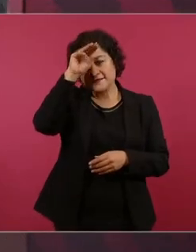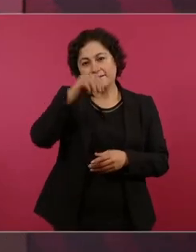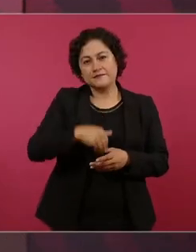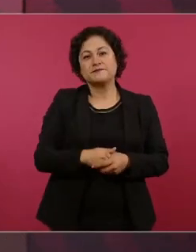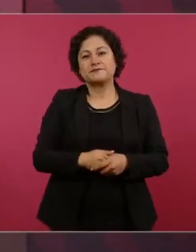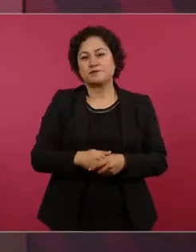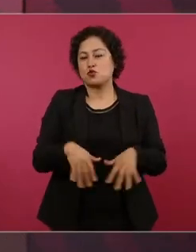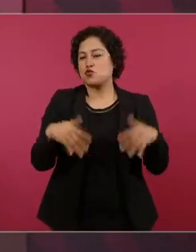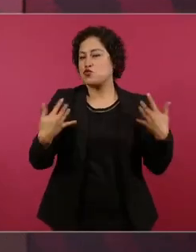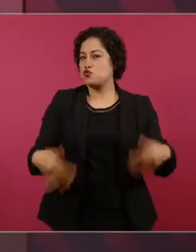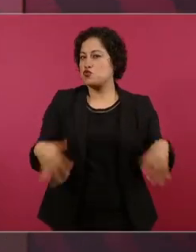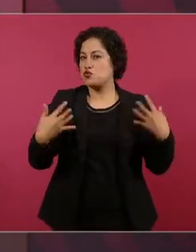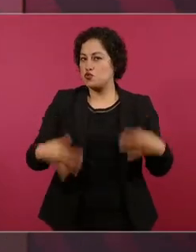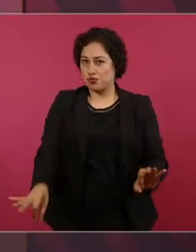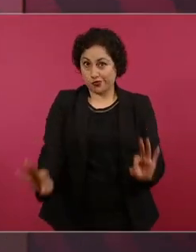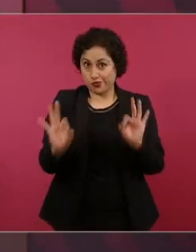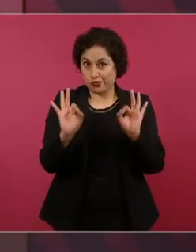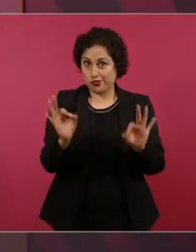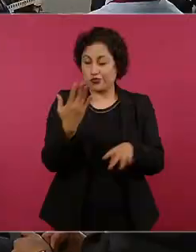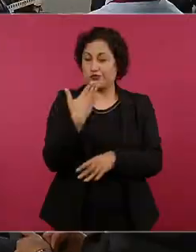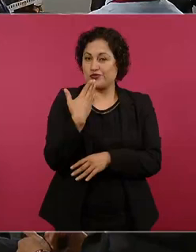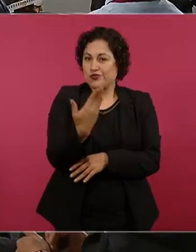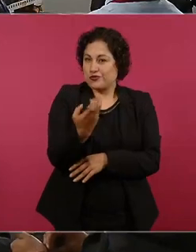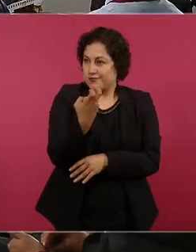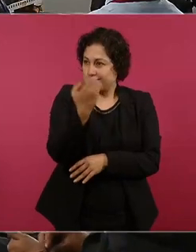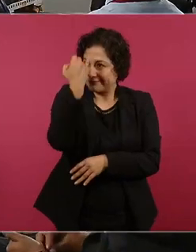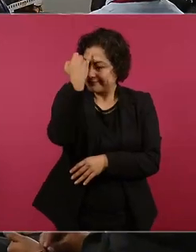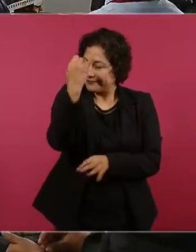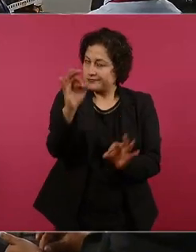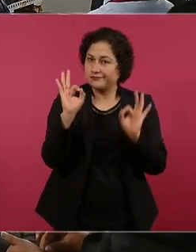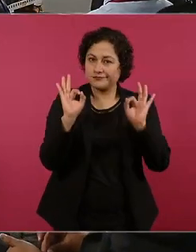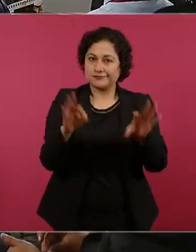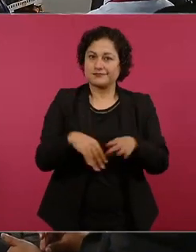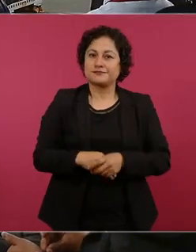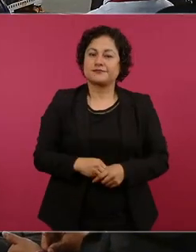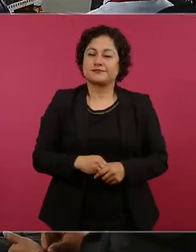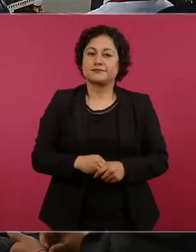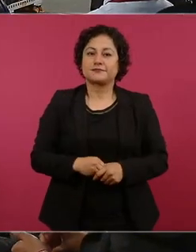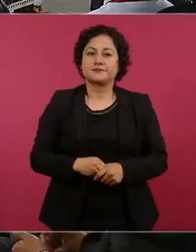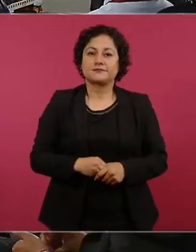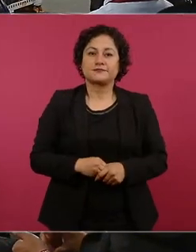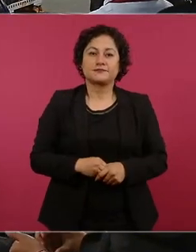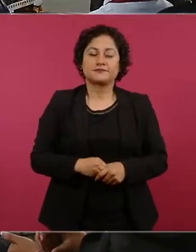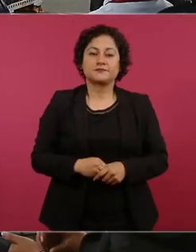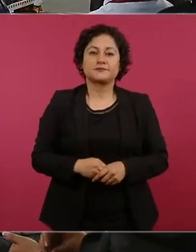muy buena muy buena y este